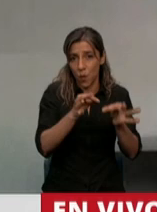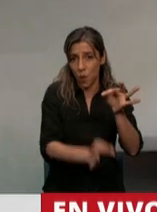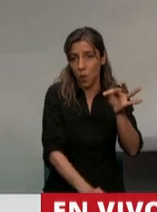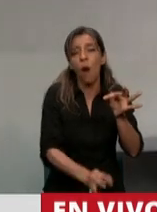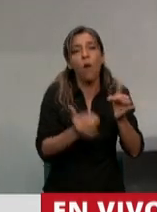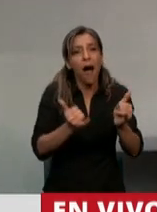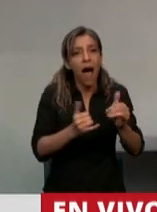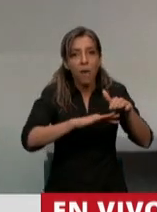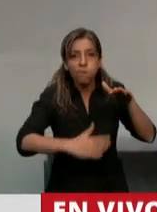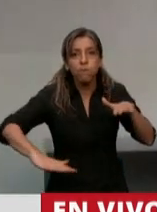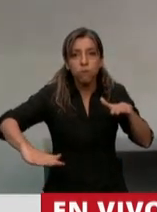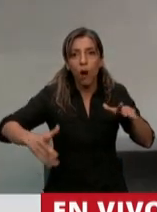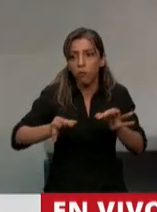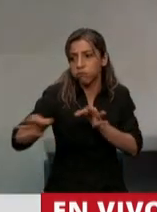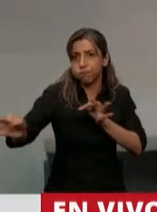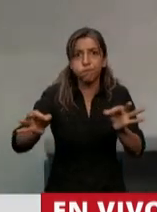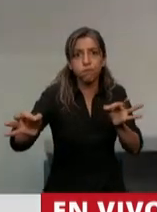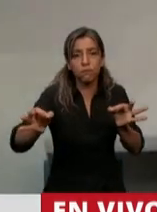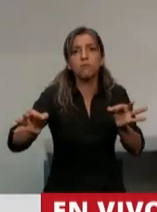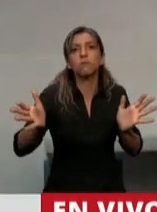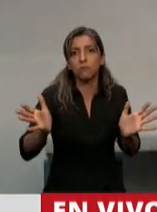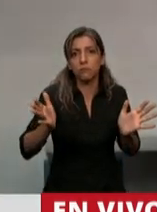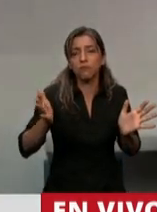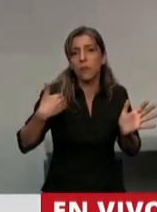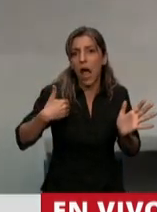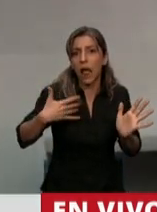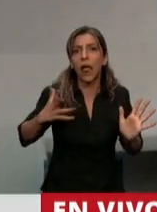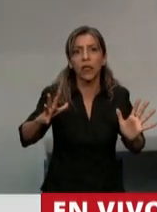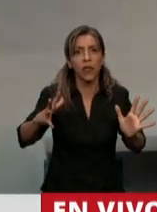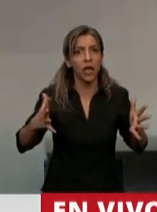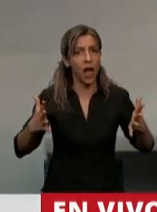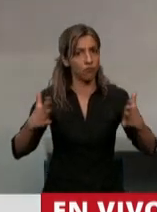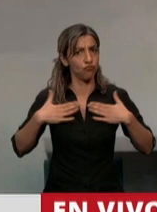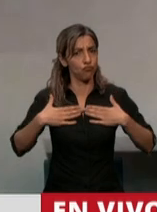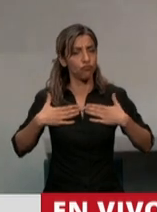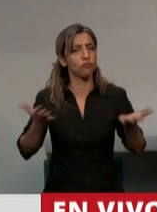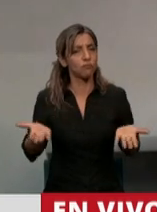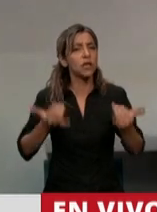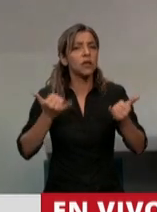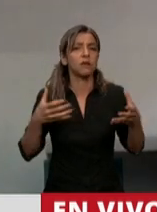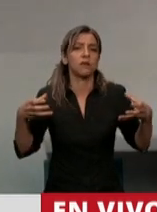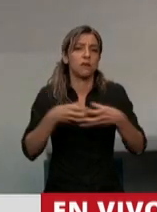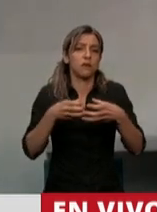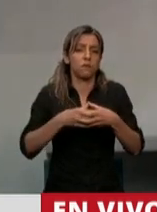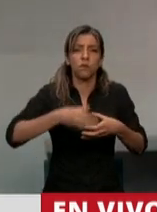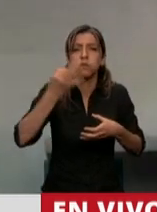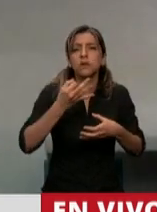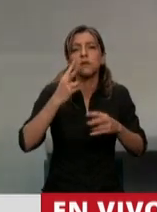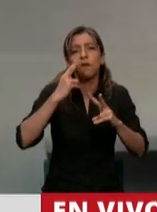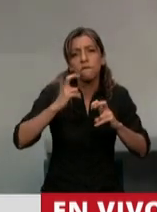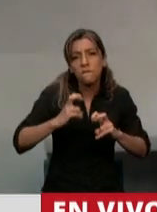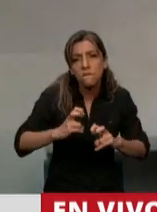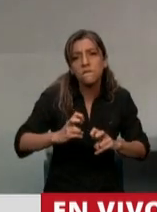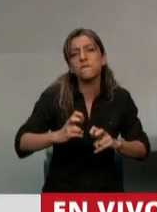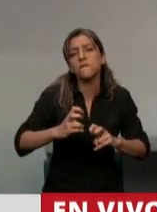vamos a destacar el trabajo de Frida Armas, la diplomática al frente de un equipo multidisciplinario que ha trabajado en